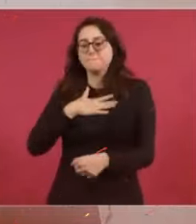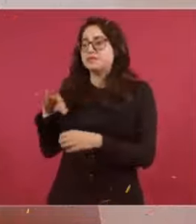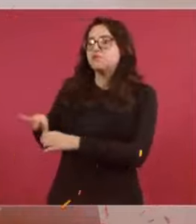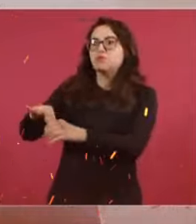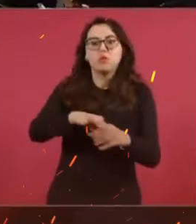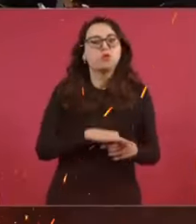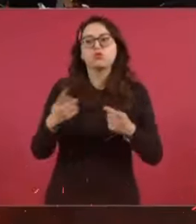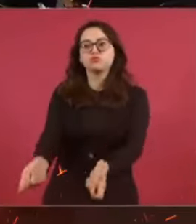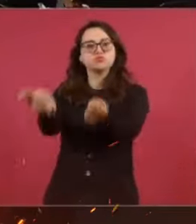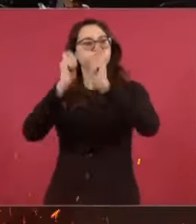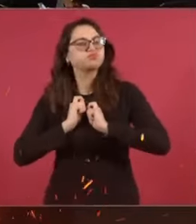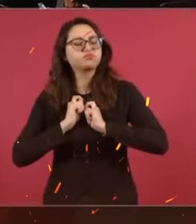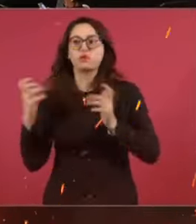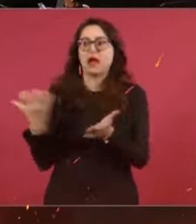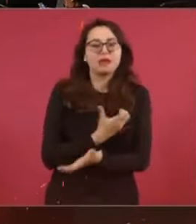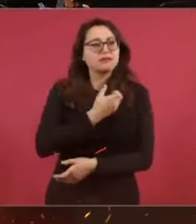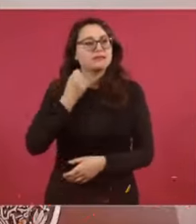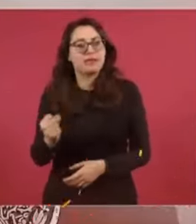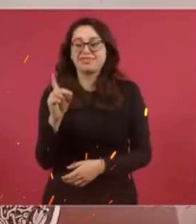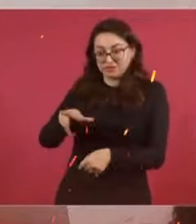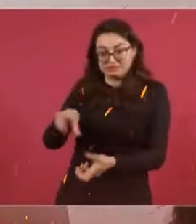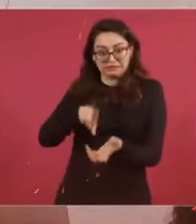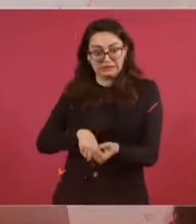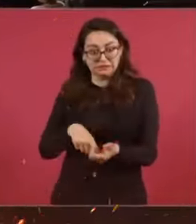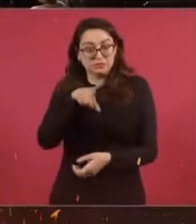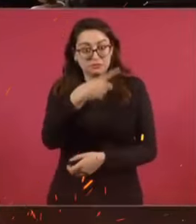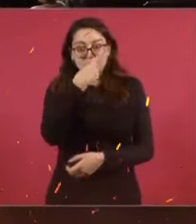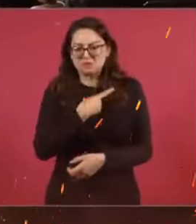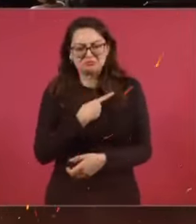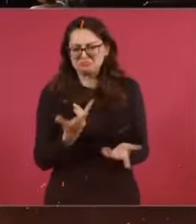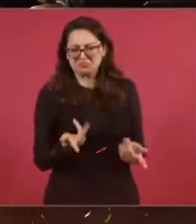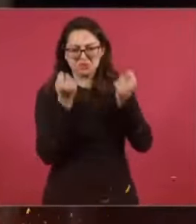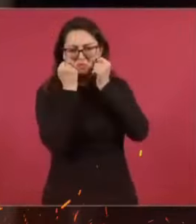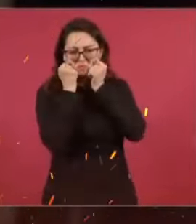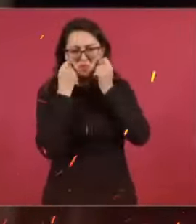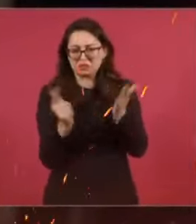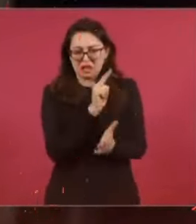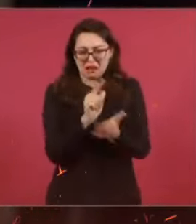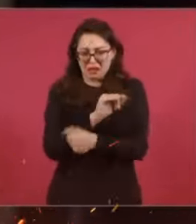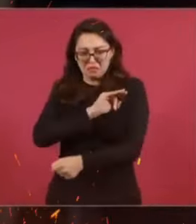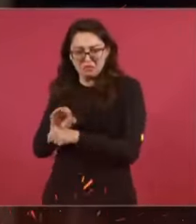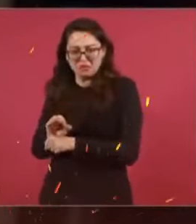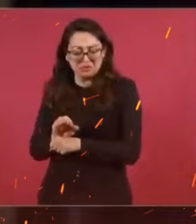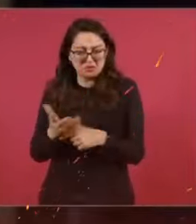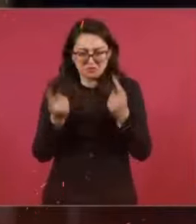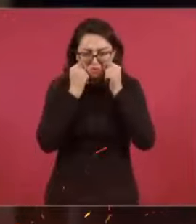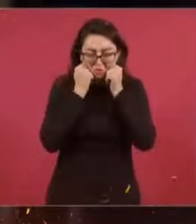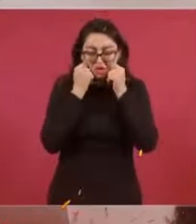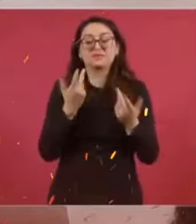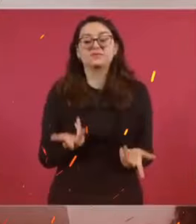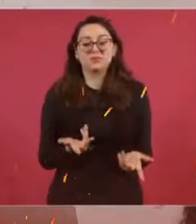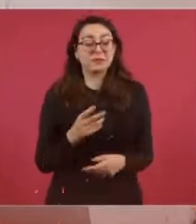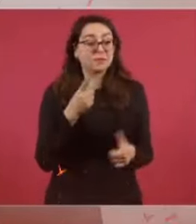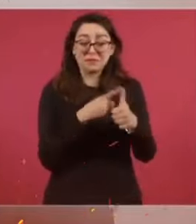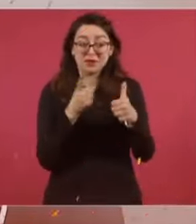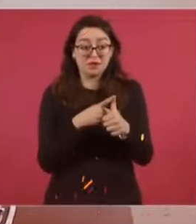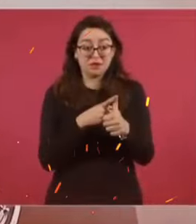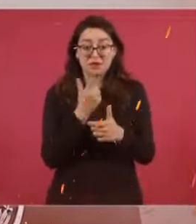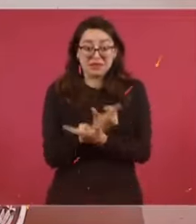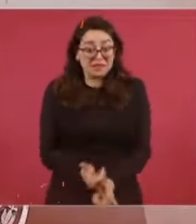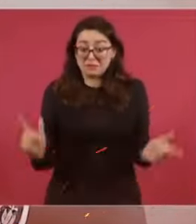legítimamente constituida, surgida de un movimiento democrático. Usted me está diciendo que no importa lo que diga la ley de protección de datos personales sobre la protección de datos. encima de eso está la libertad.